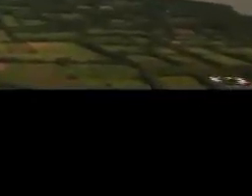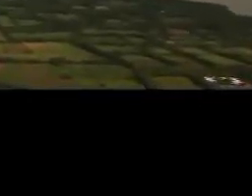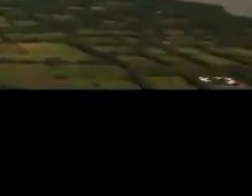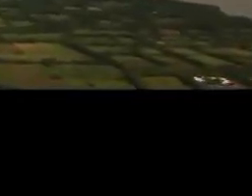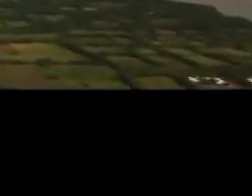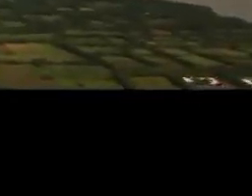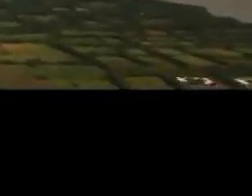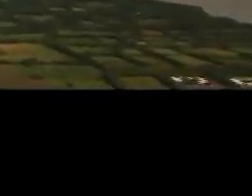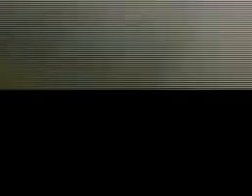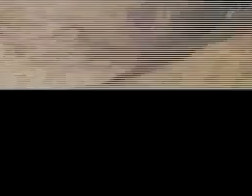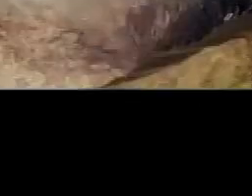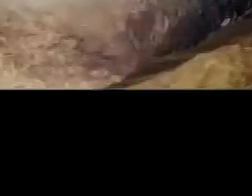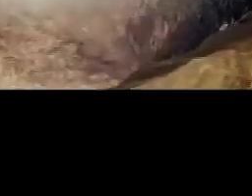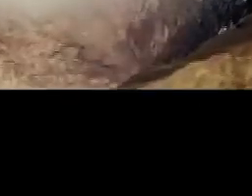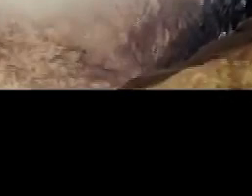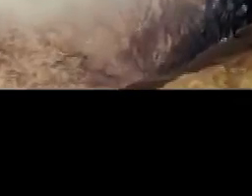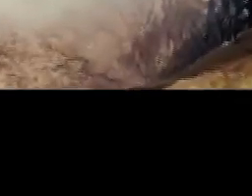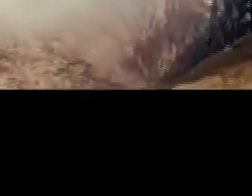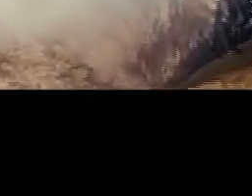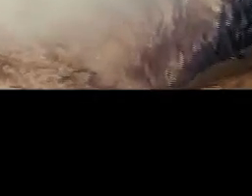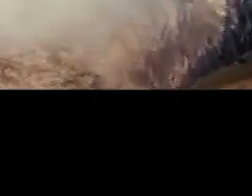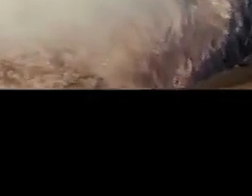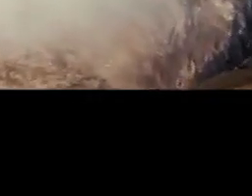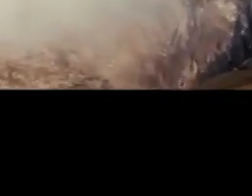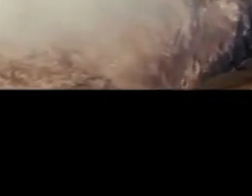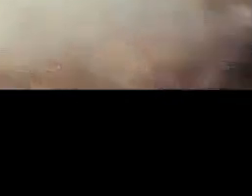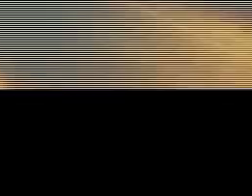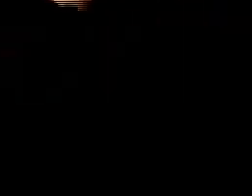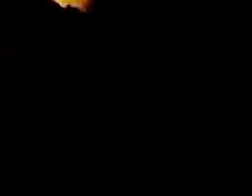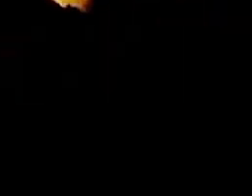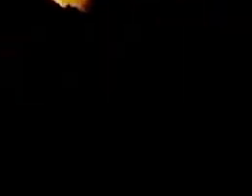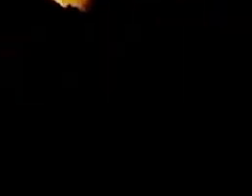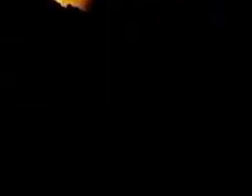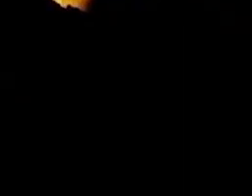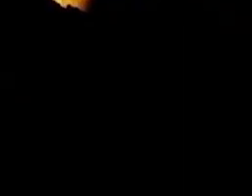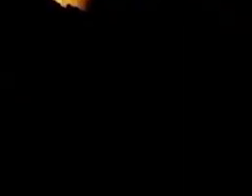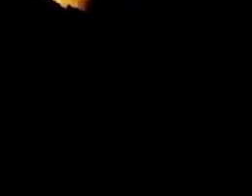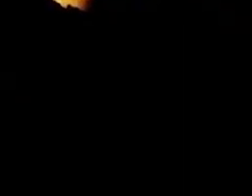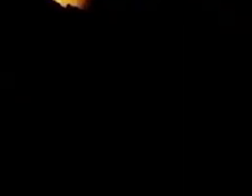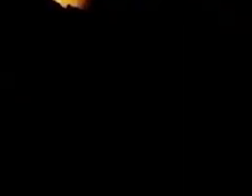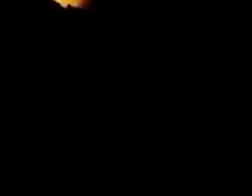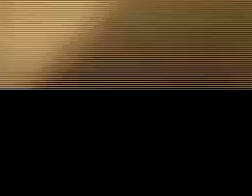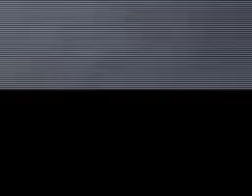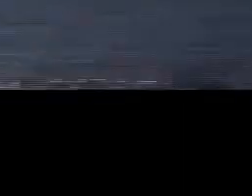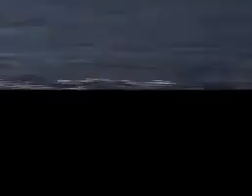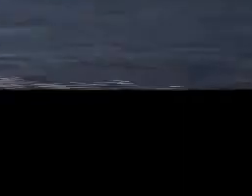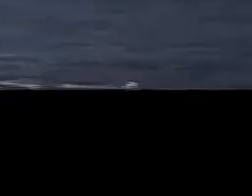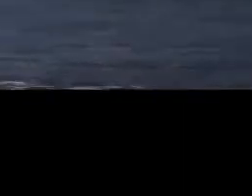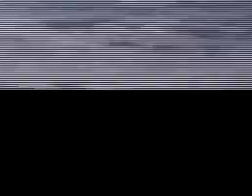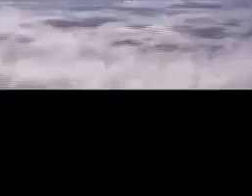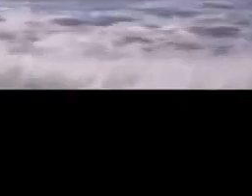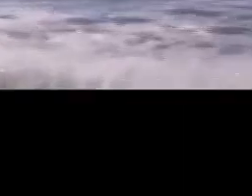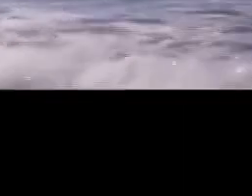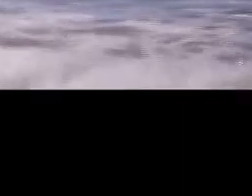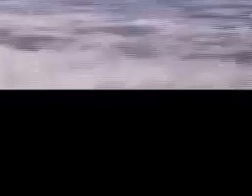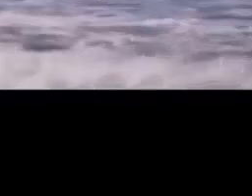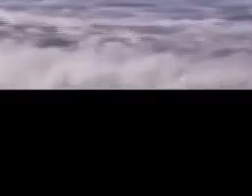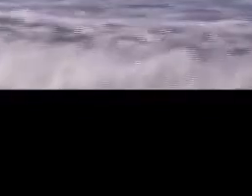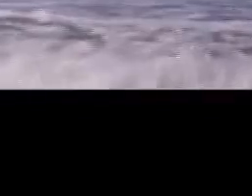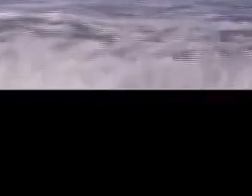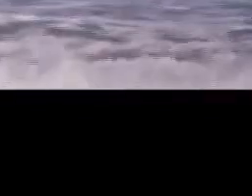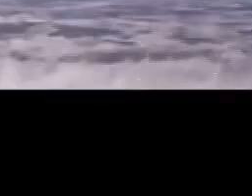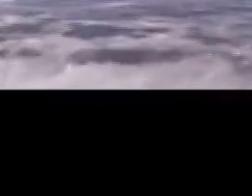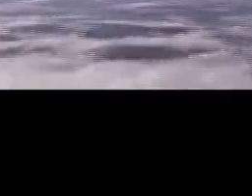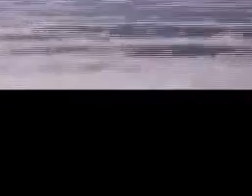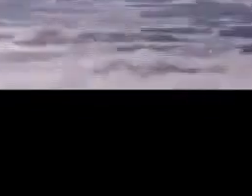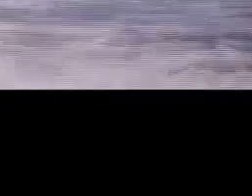volcanes contemplar la fuerza de la madre tierra en primera fila disfrutar la adrenalina con